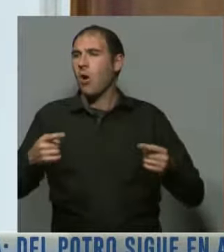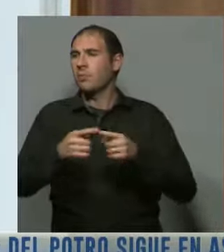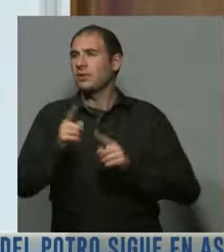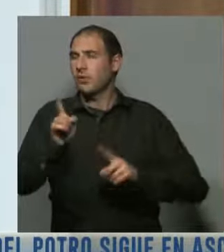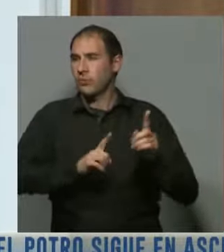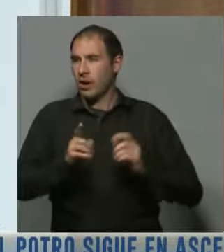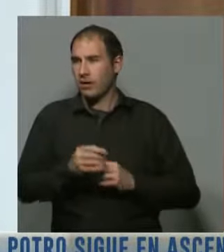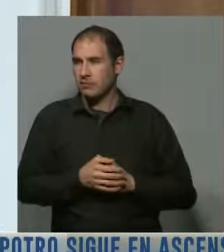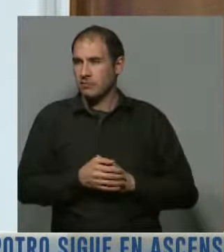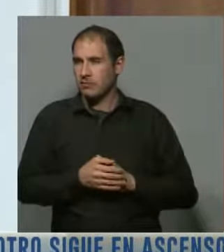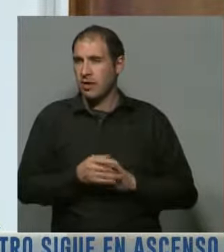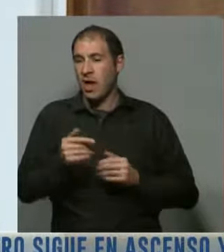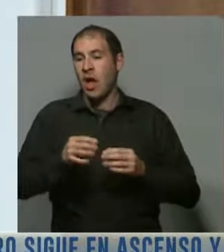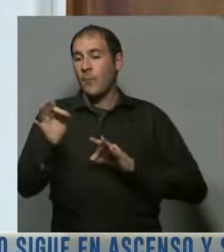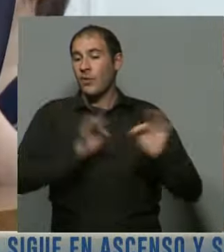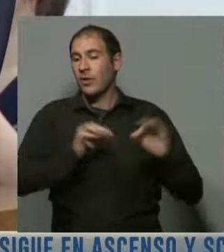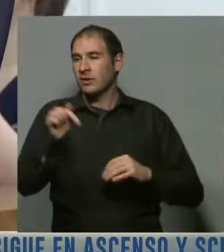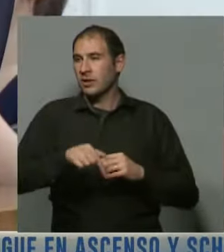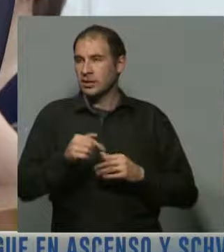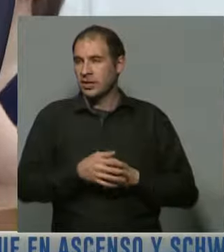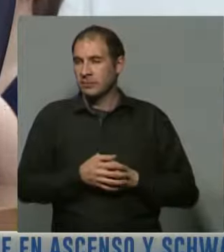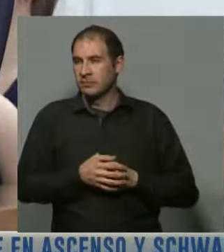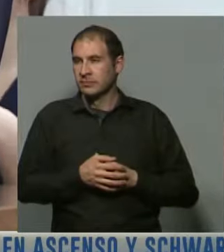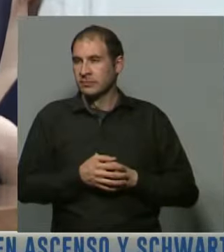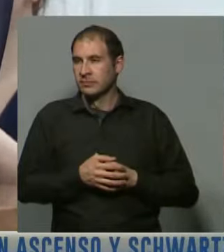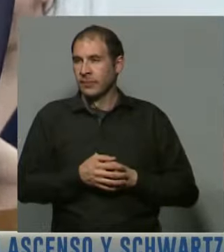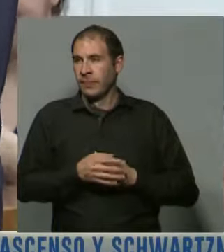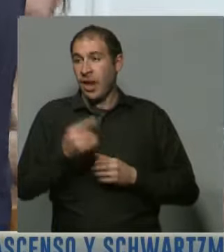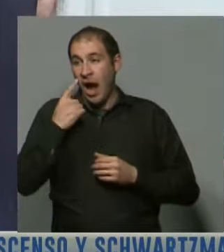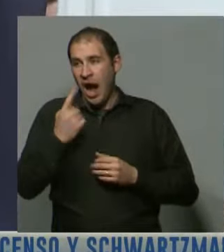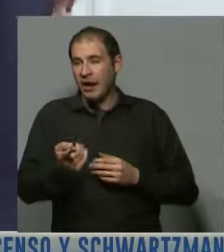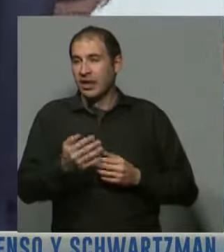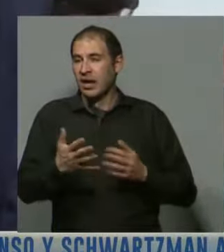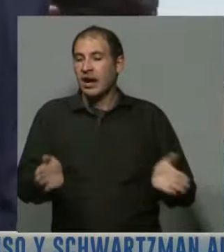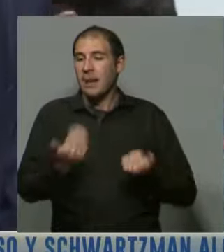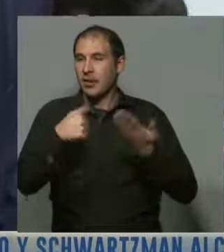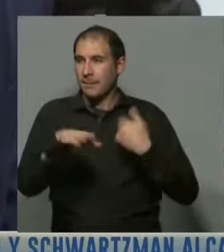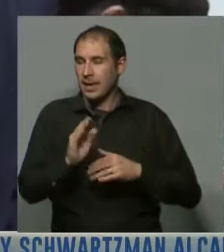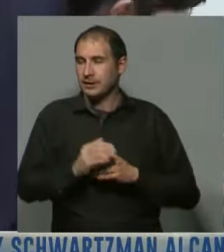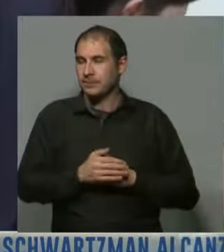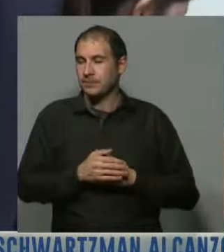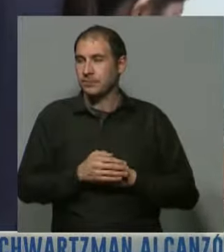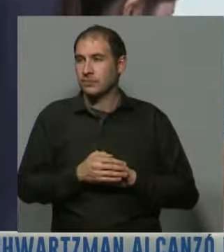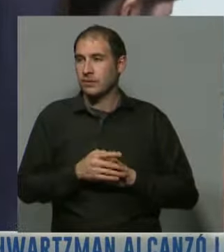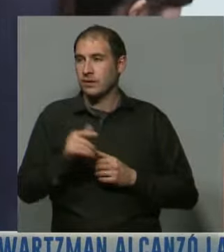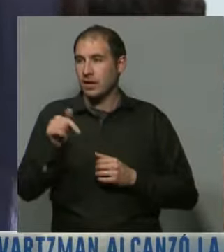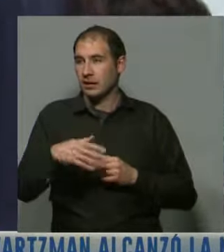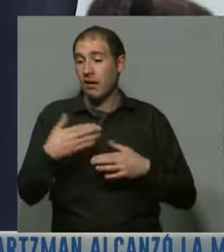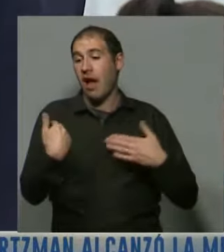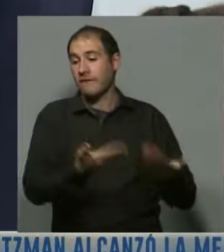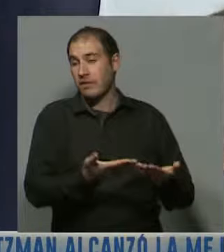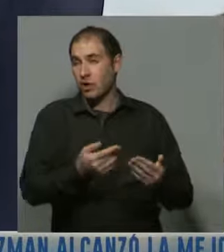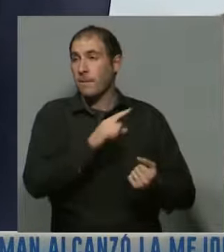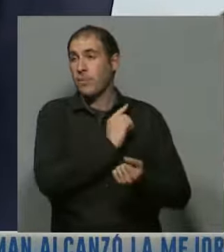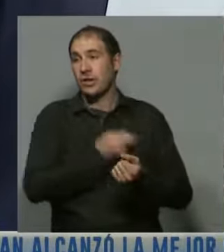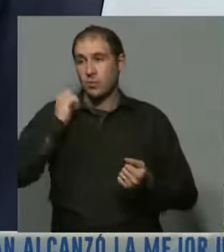fundamentalmente este proyecto es a tratar de dar mayor celeridad, que esto redunda en beneficio del